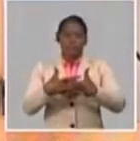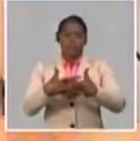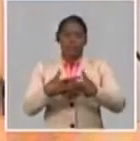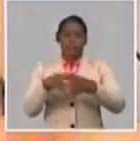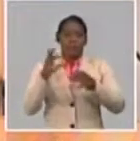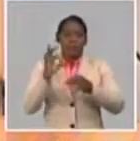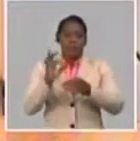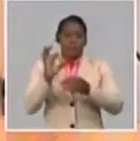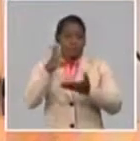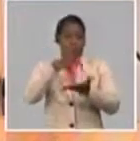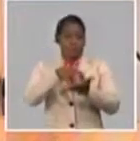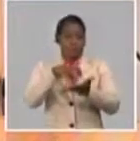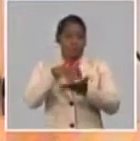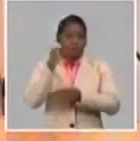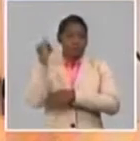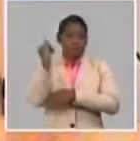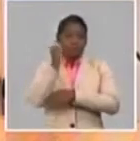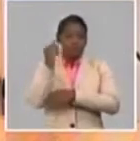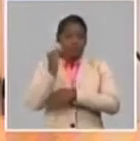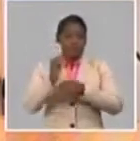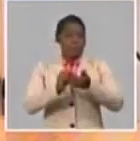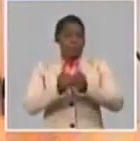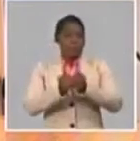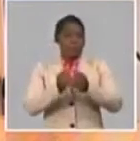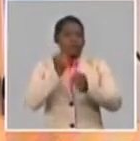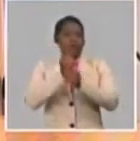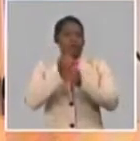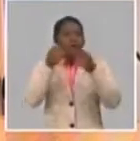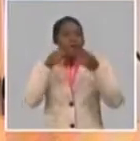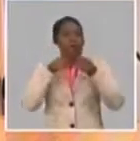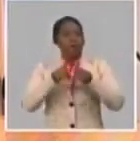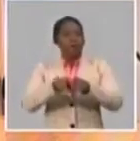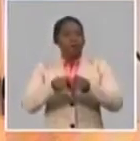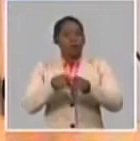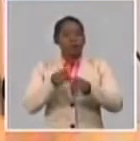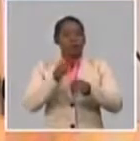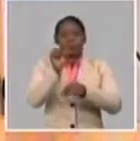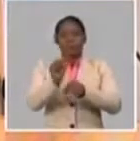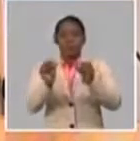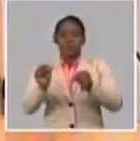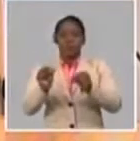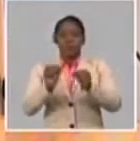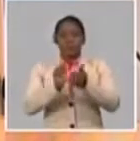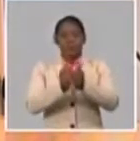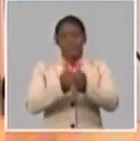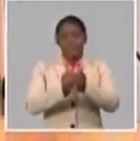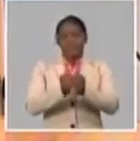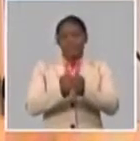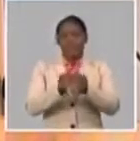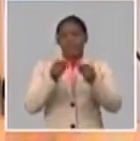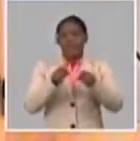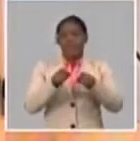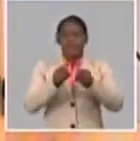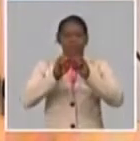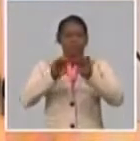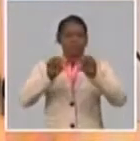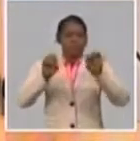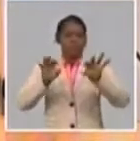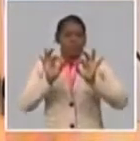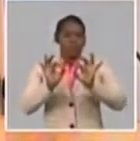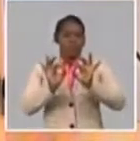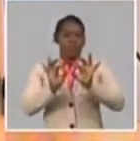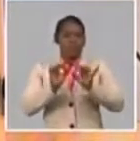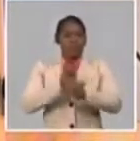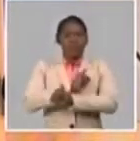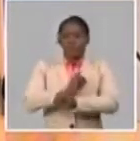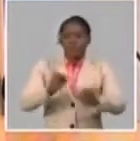sección de psicología y el deporte, está trabajando como deportista. Es una experiencia que también se está multiplicando en los medios. Se habla de los grupos vulnerables,